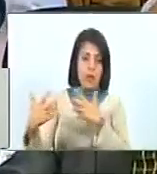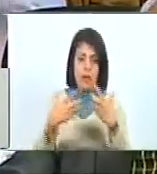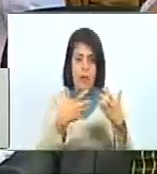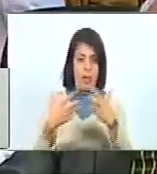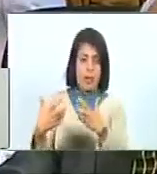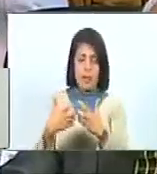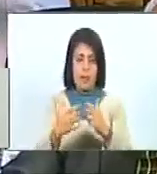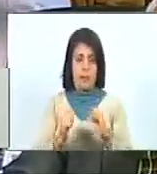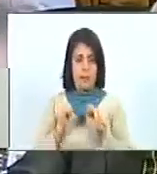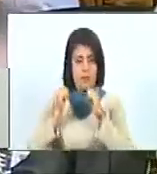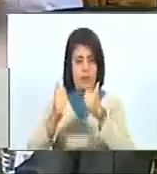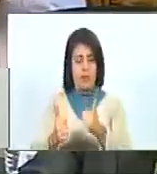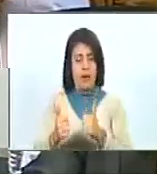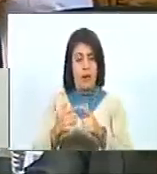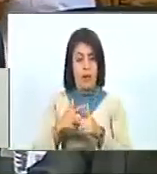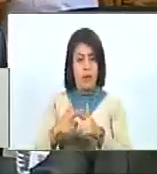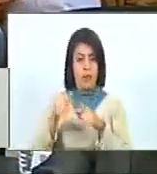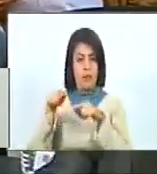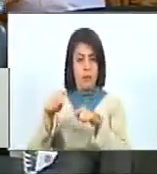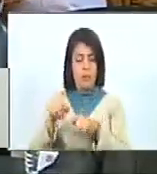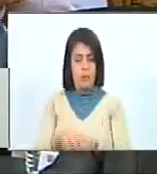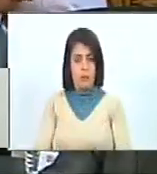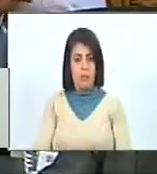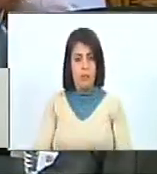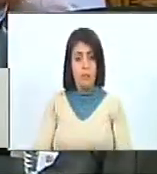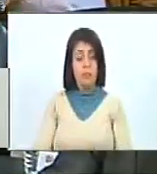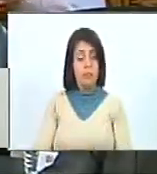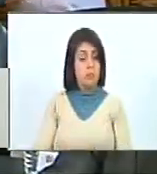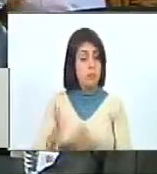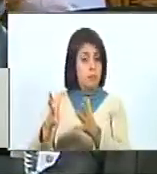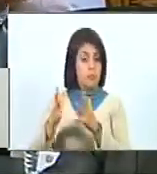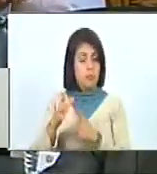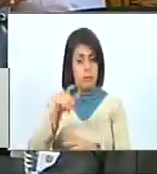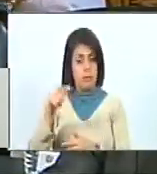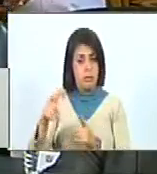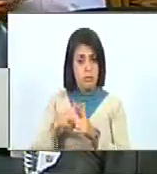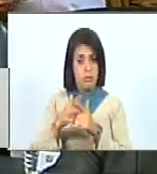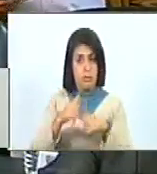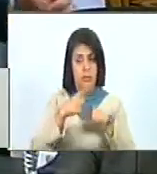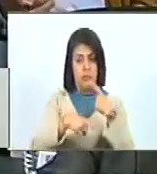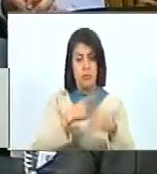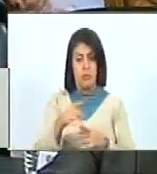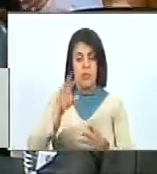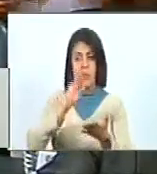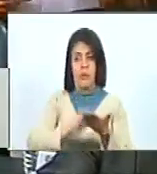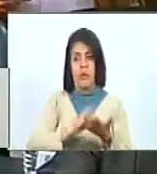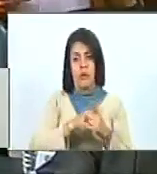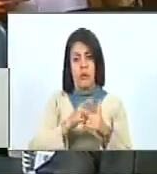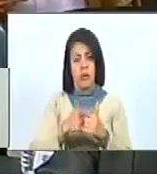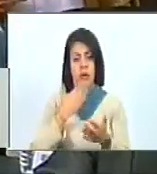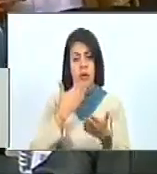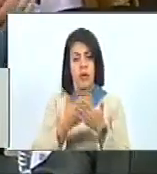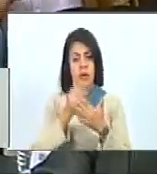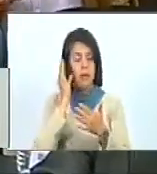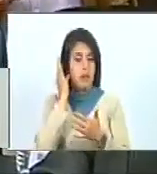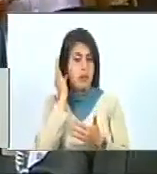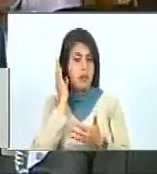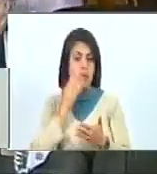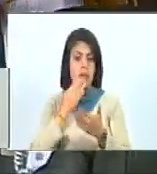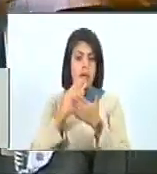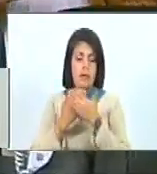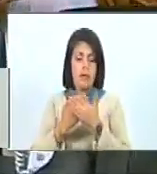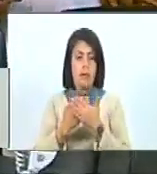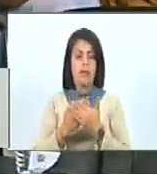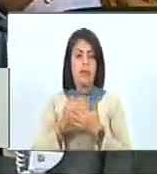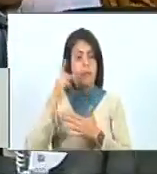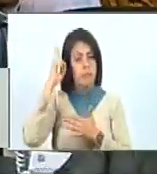Empezaron a ganar los ejércitos patriotas y empezaron a ganar, reitero, gracias a las mujeres, gracias a